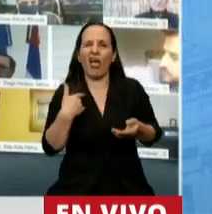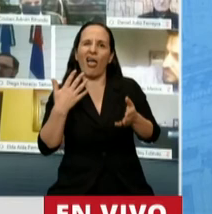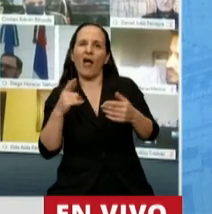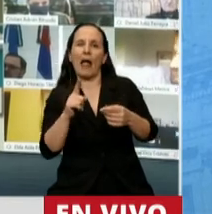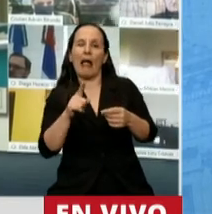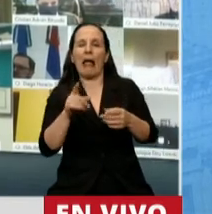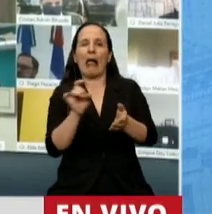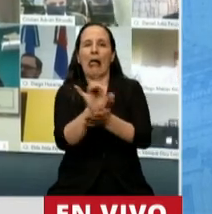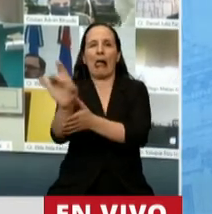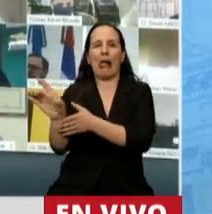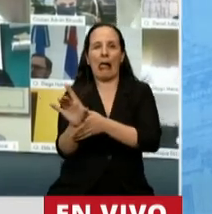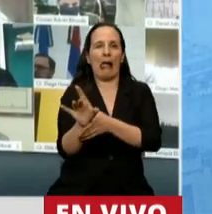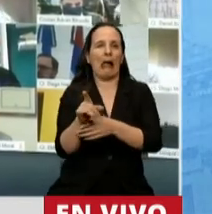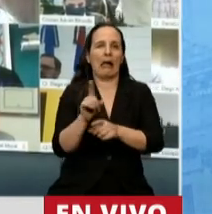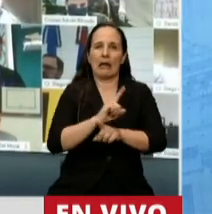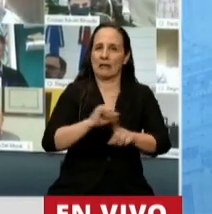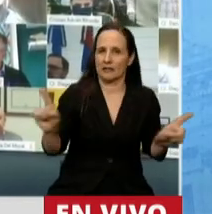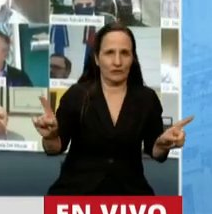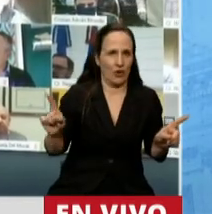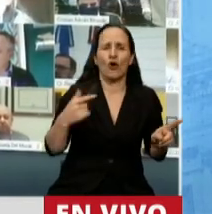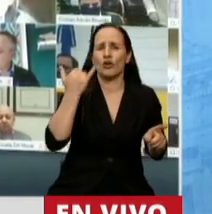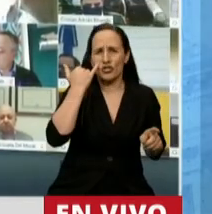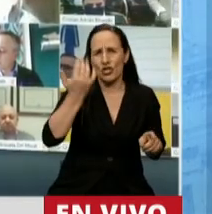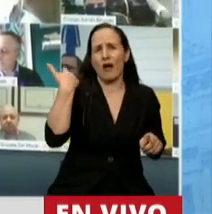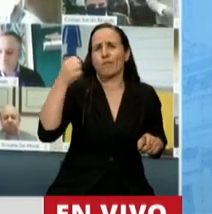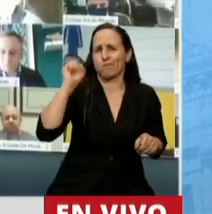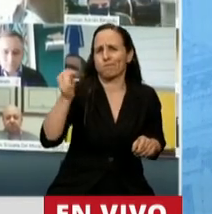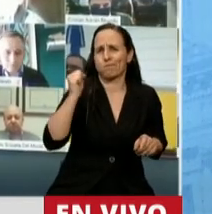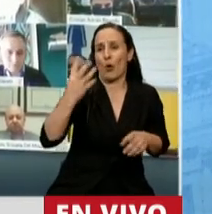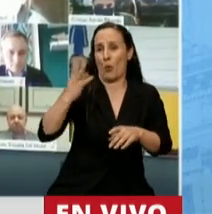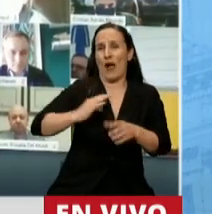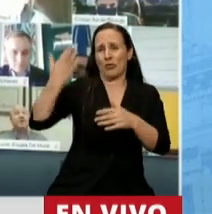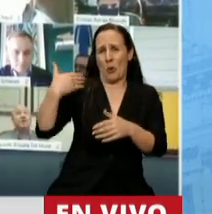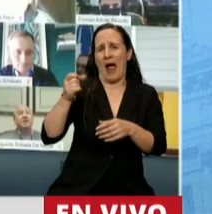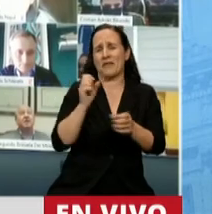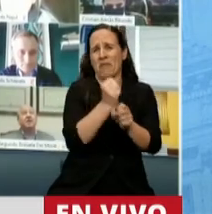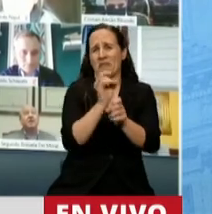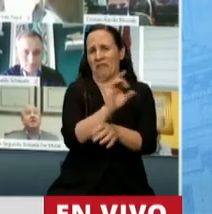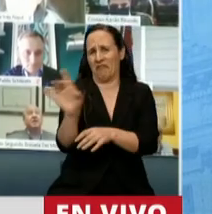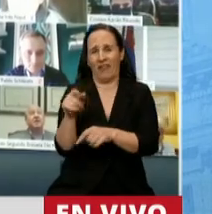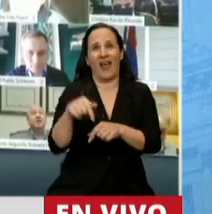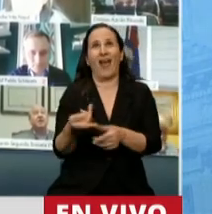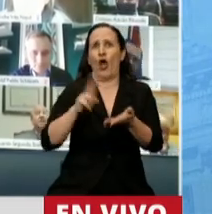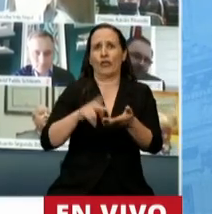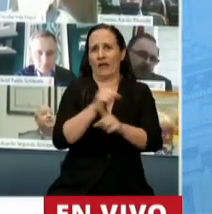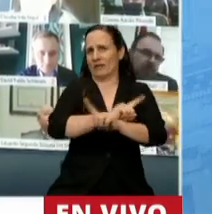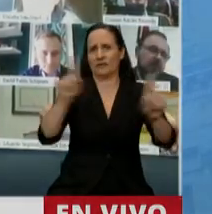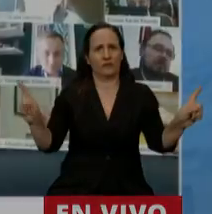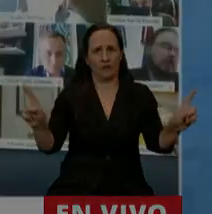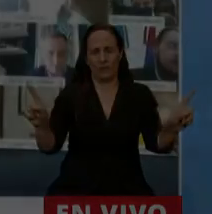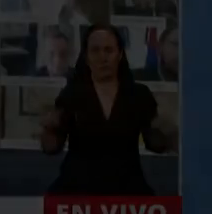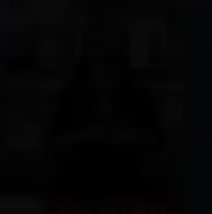trabajadores en la calle, como hemos visto tantos durante cuatro años. Muchas gracias, señor presidente. Gracias,